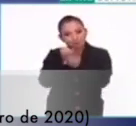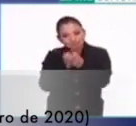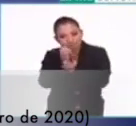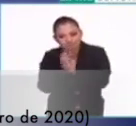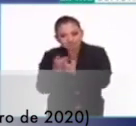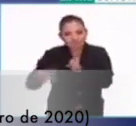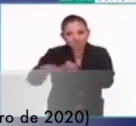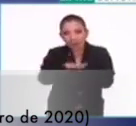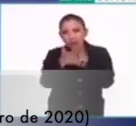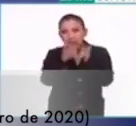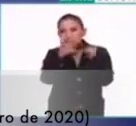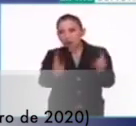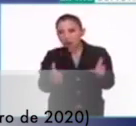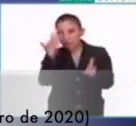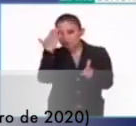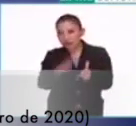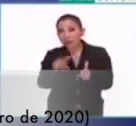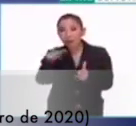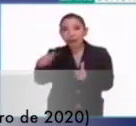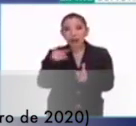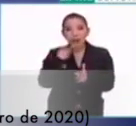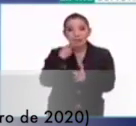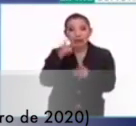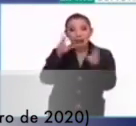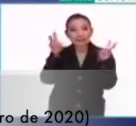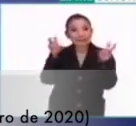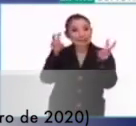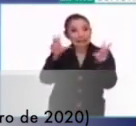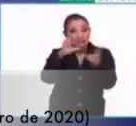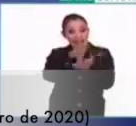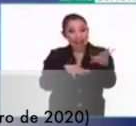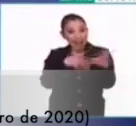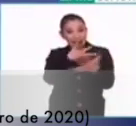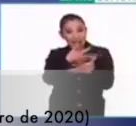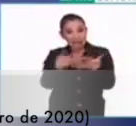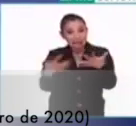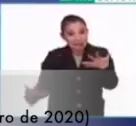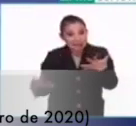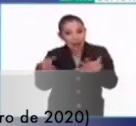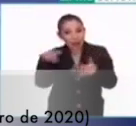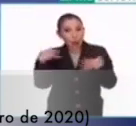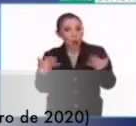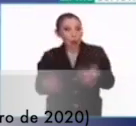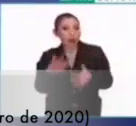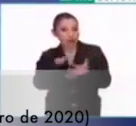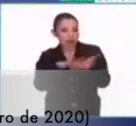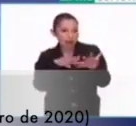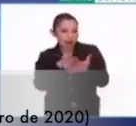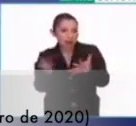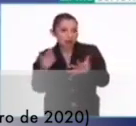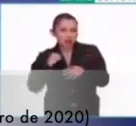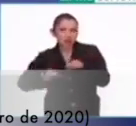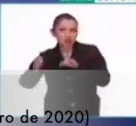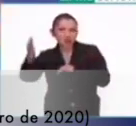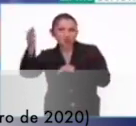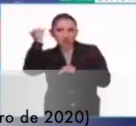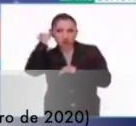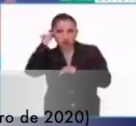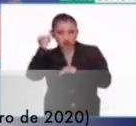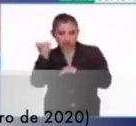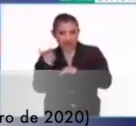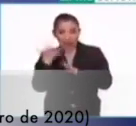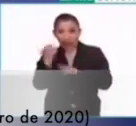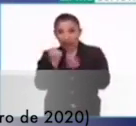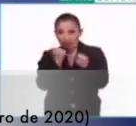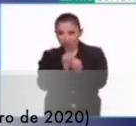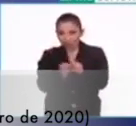historiador. Y hoy nos viene a platicar que estamos estrenando calendario, en el calendario prehispánico, estamos estrenando